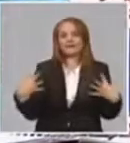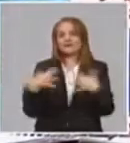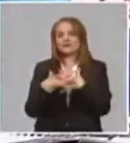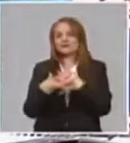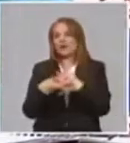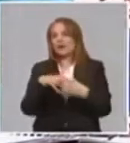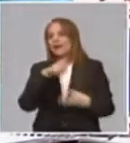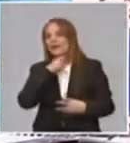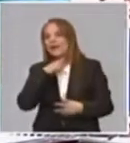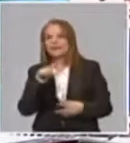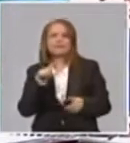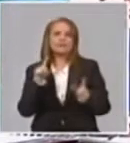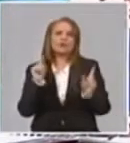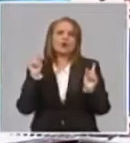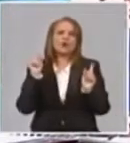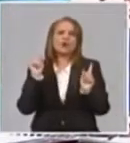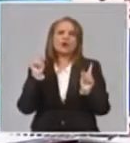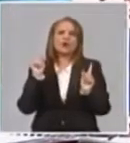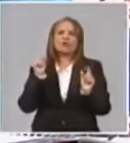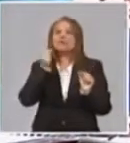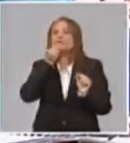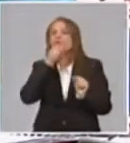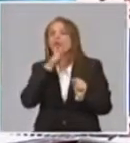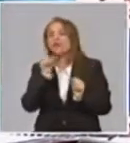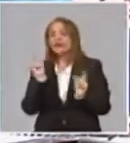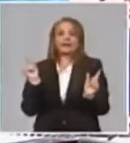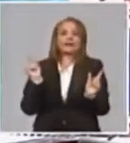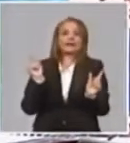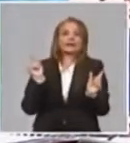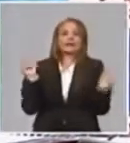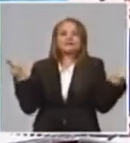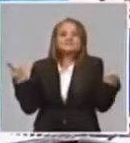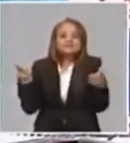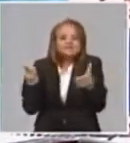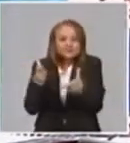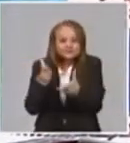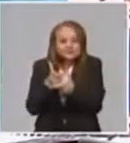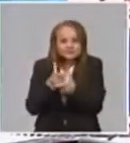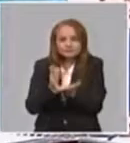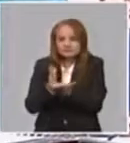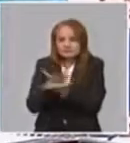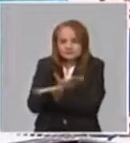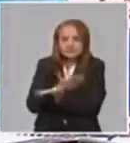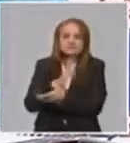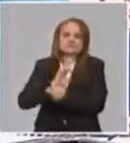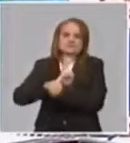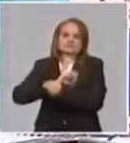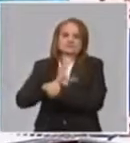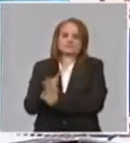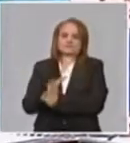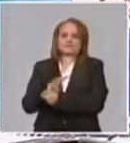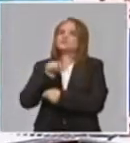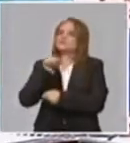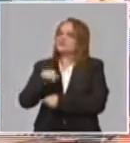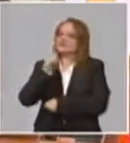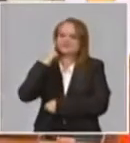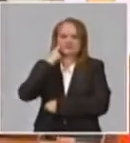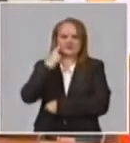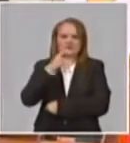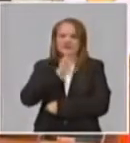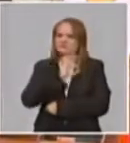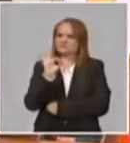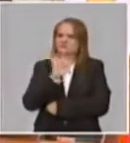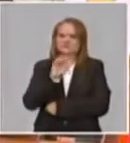digamos, minimizar el resultado negativo que este virus de COVID está teniendo. De